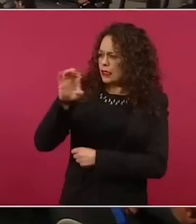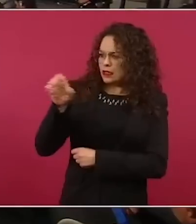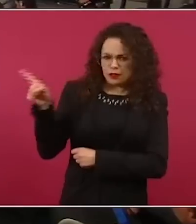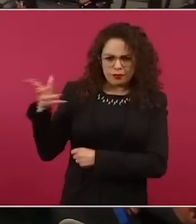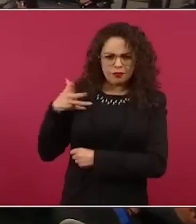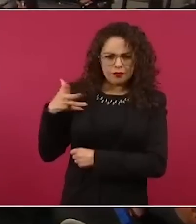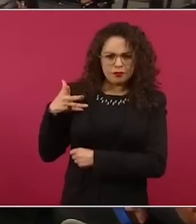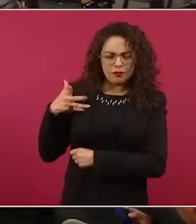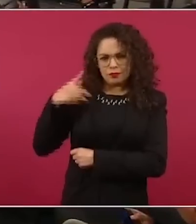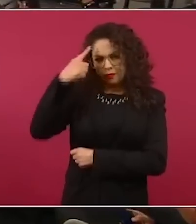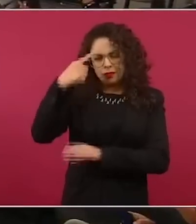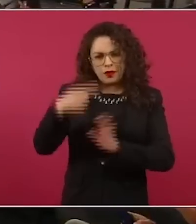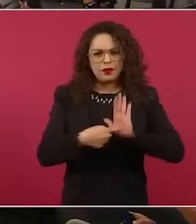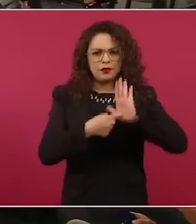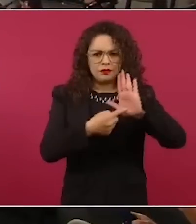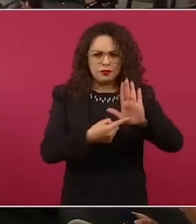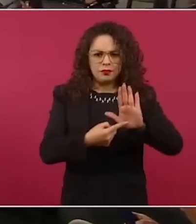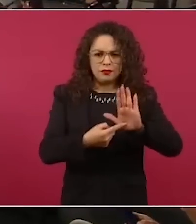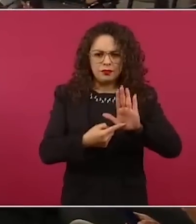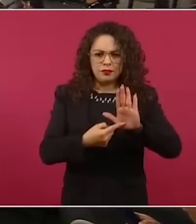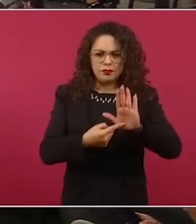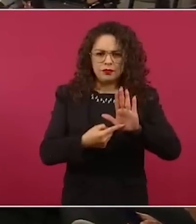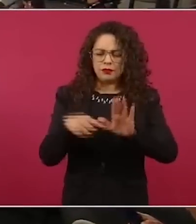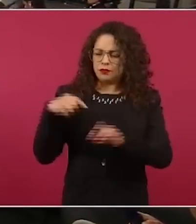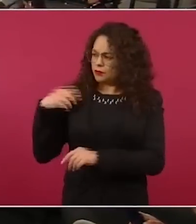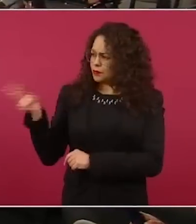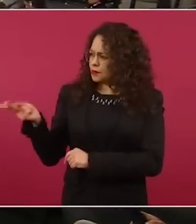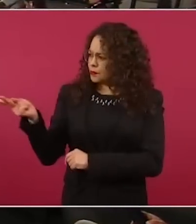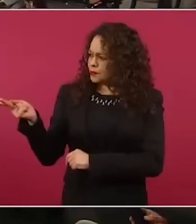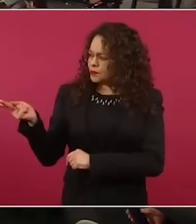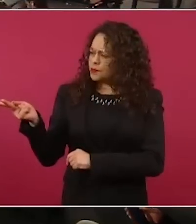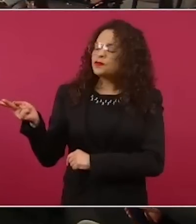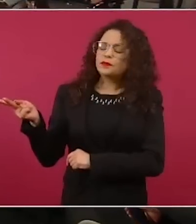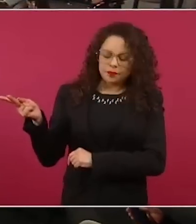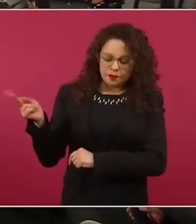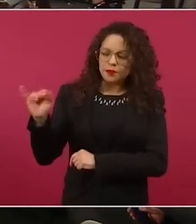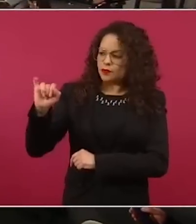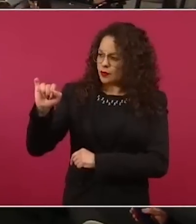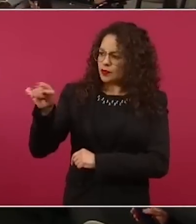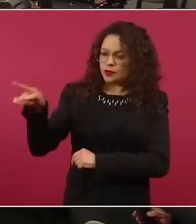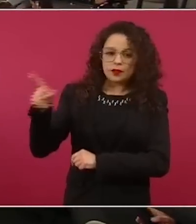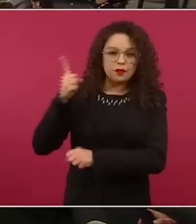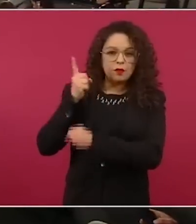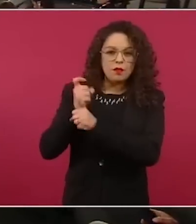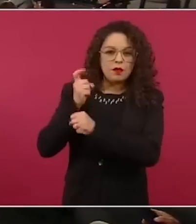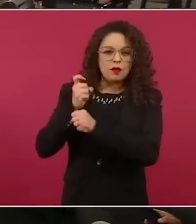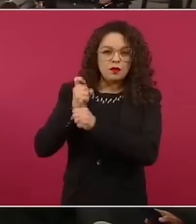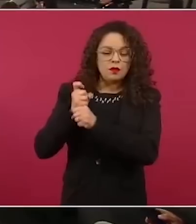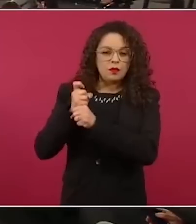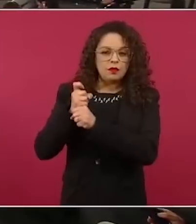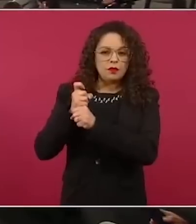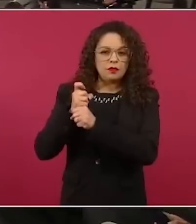sobre esto, sí, es el primer punto, nada más.